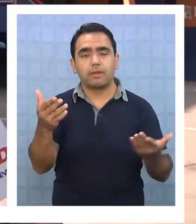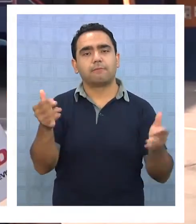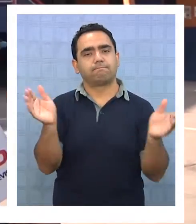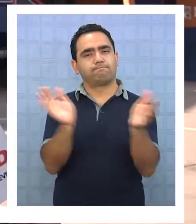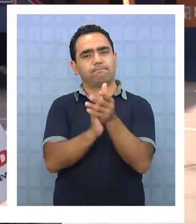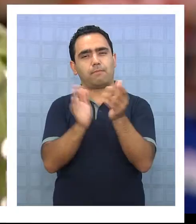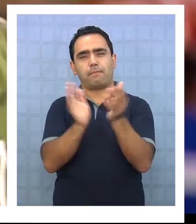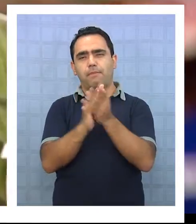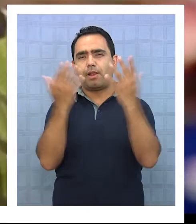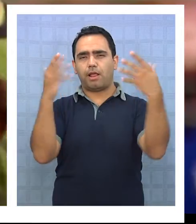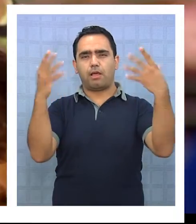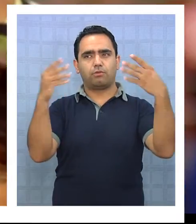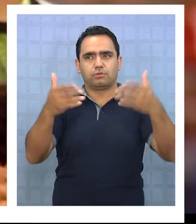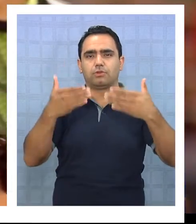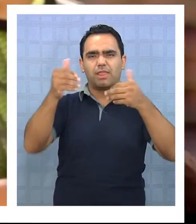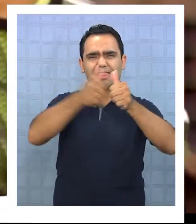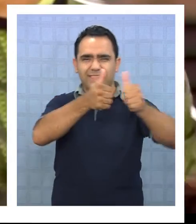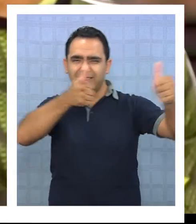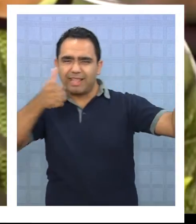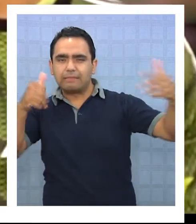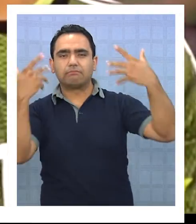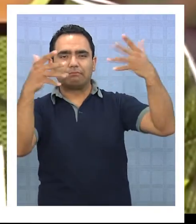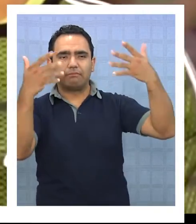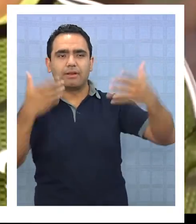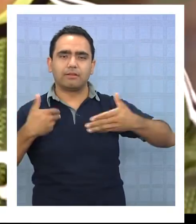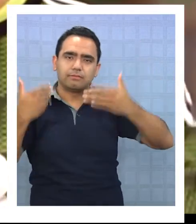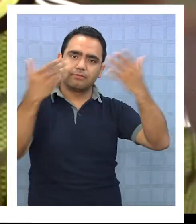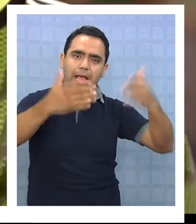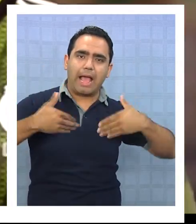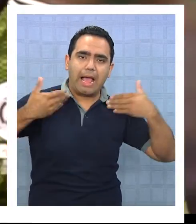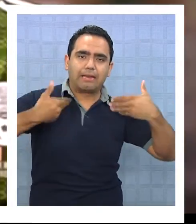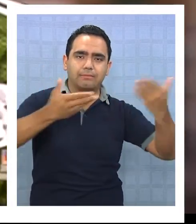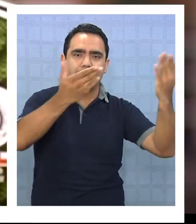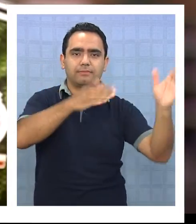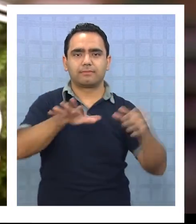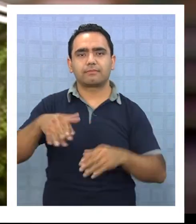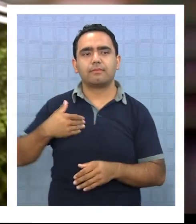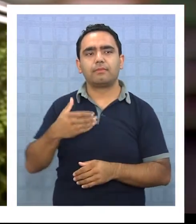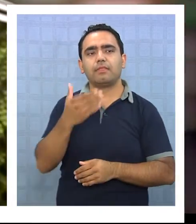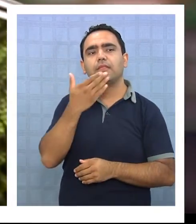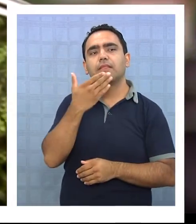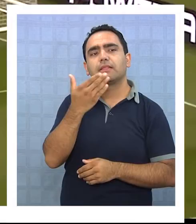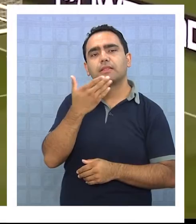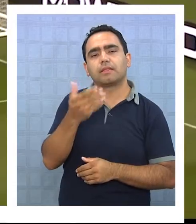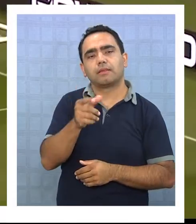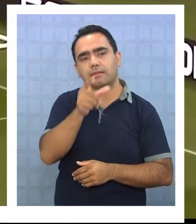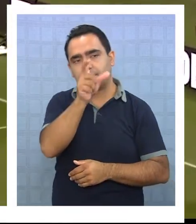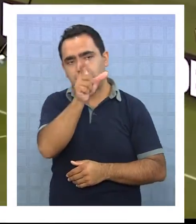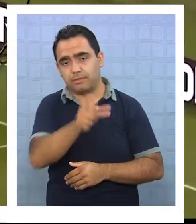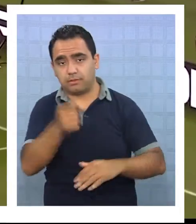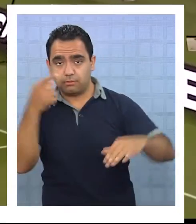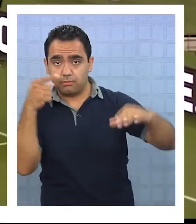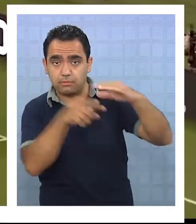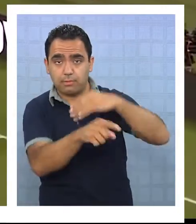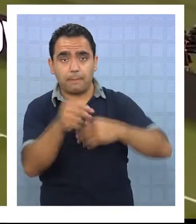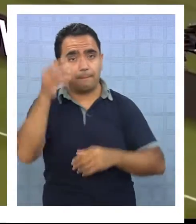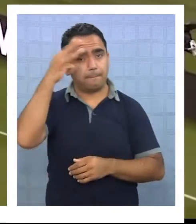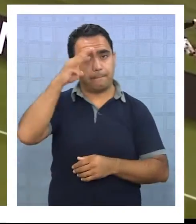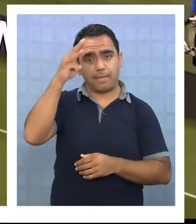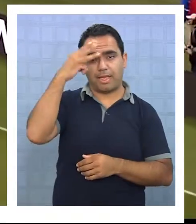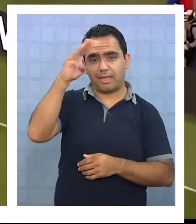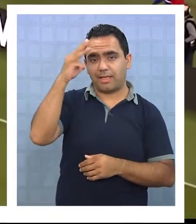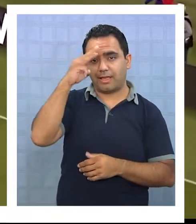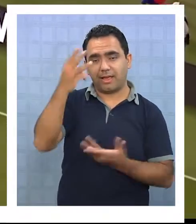aplauso a la distancia. Como una pieza clave y la llave maestra que desestabilizó totalmente al planteamiento mexicano, fue